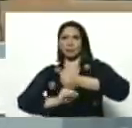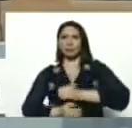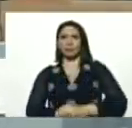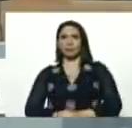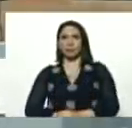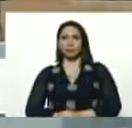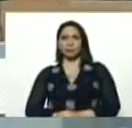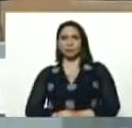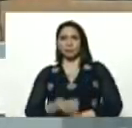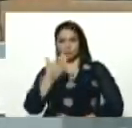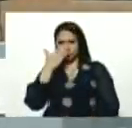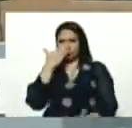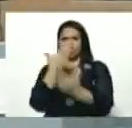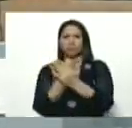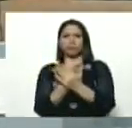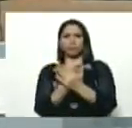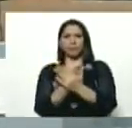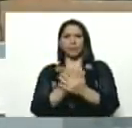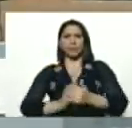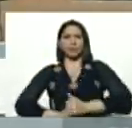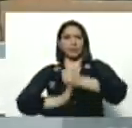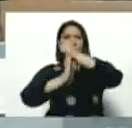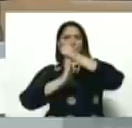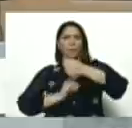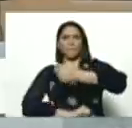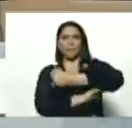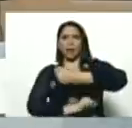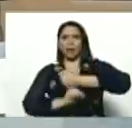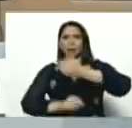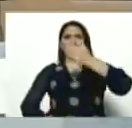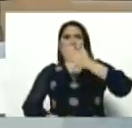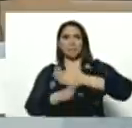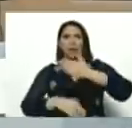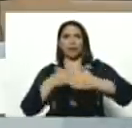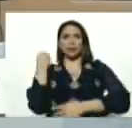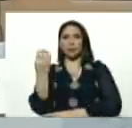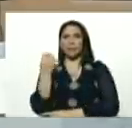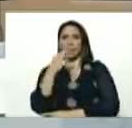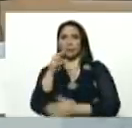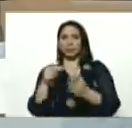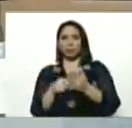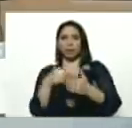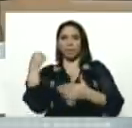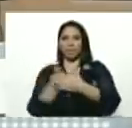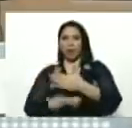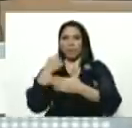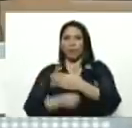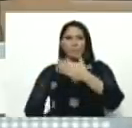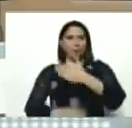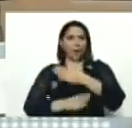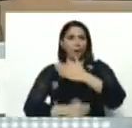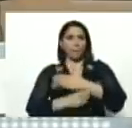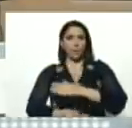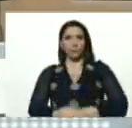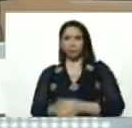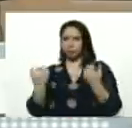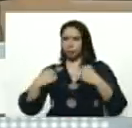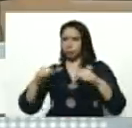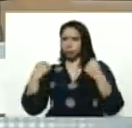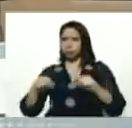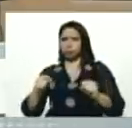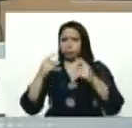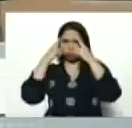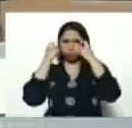pase al frente, el liderazgo de base, y vaya a la Asamblea Nacional, a dar el combate, vamos, vamos, vamos a prepararnos,